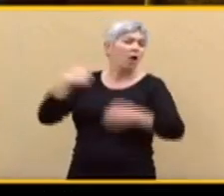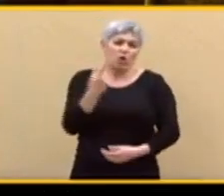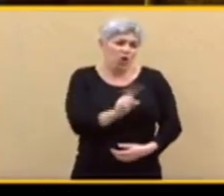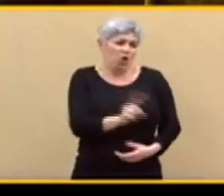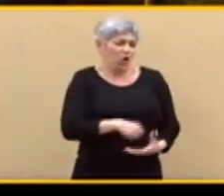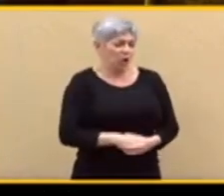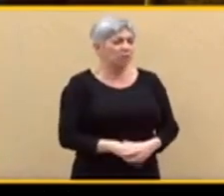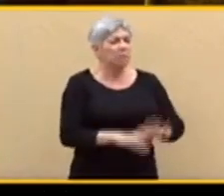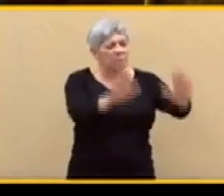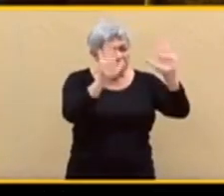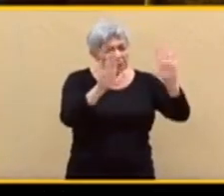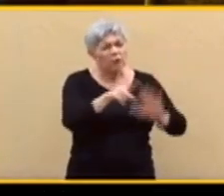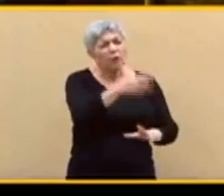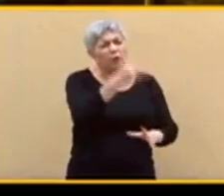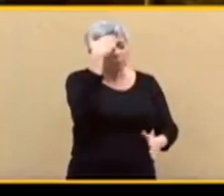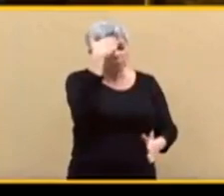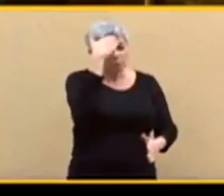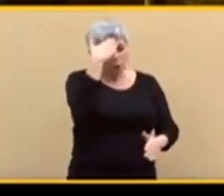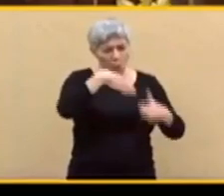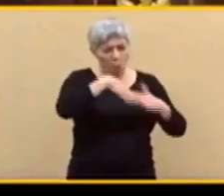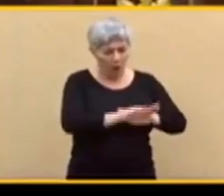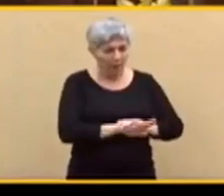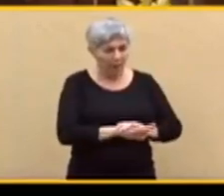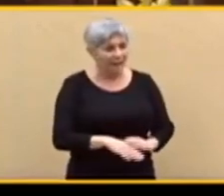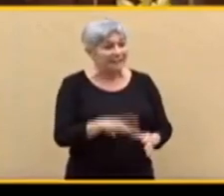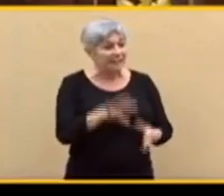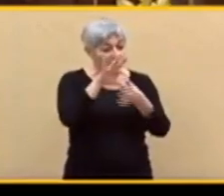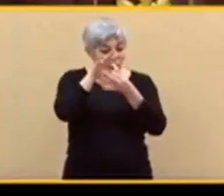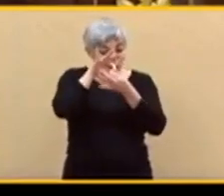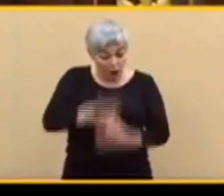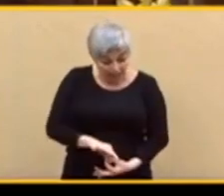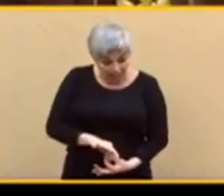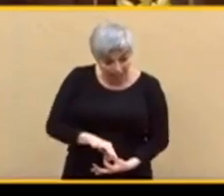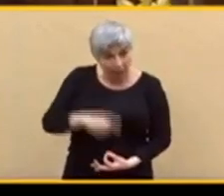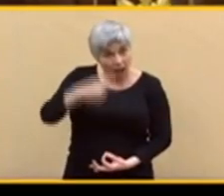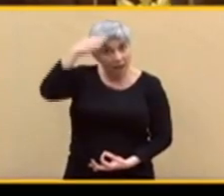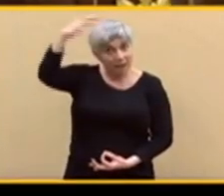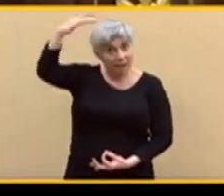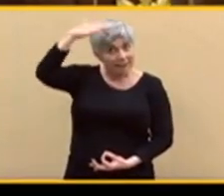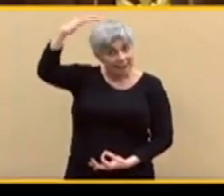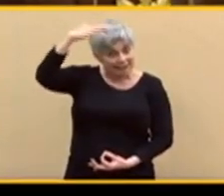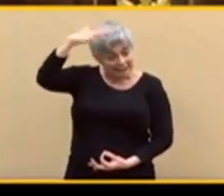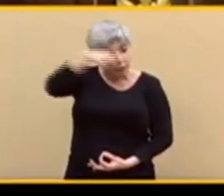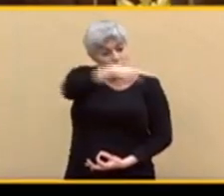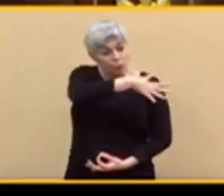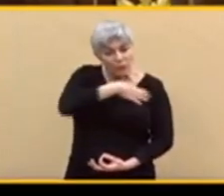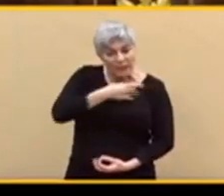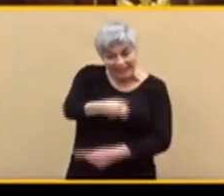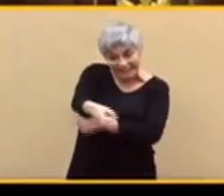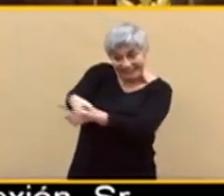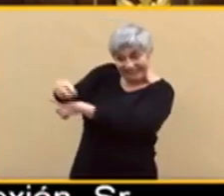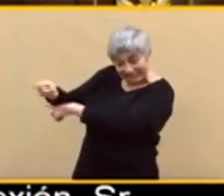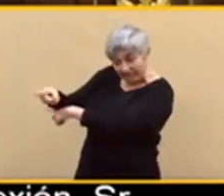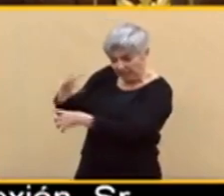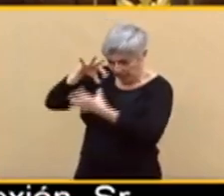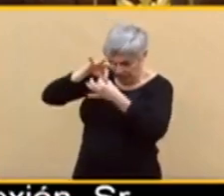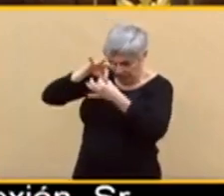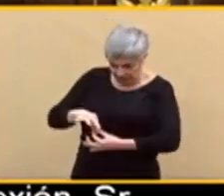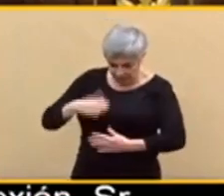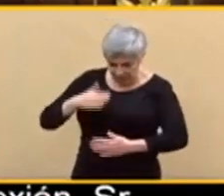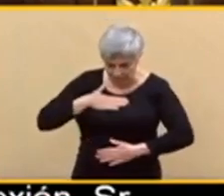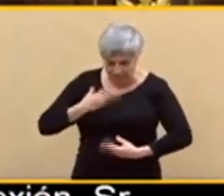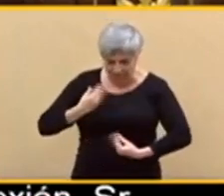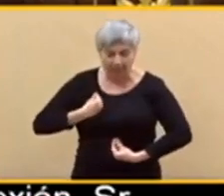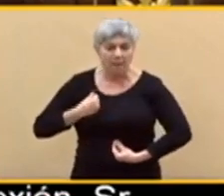la coherencia entre las convicciones que intenta imponer a los demás y la propia vida privada.